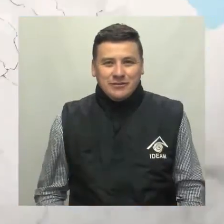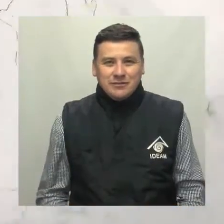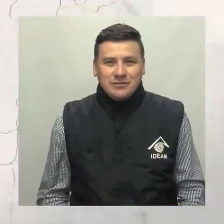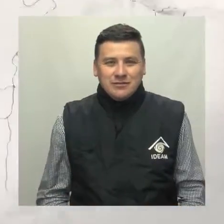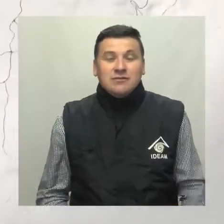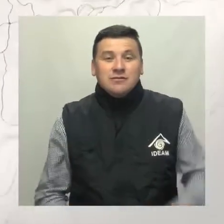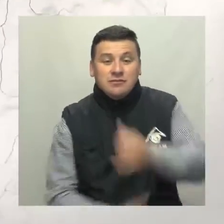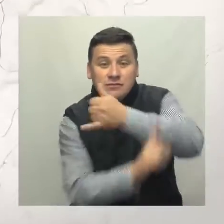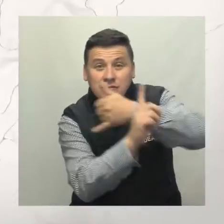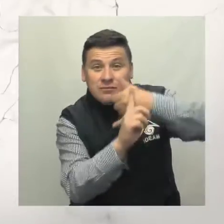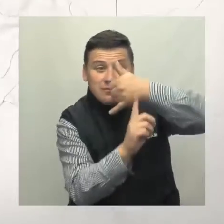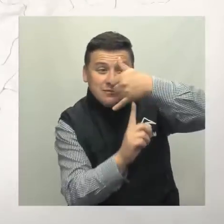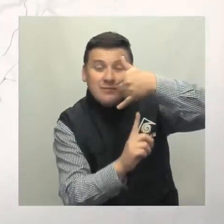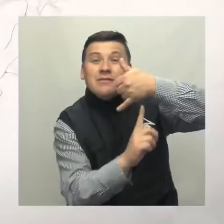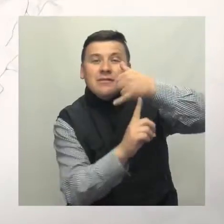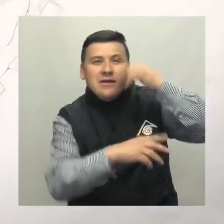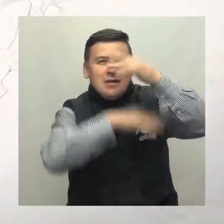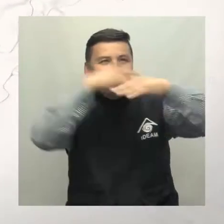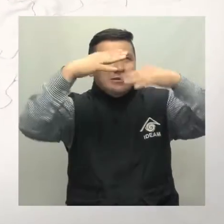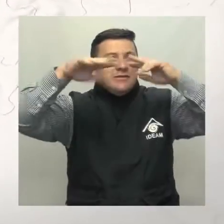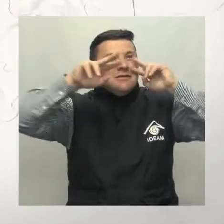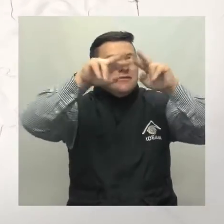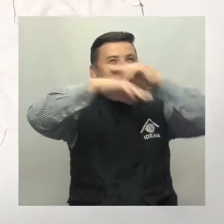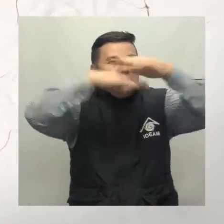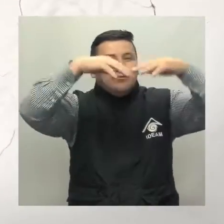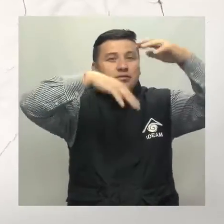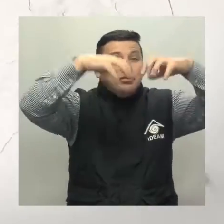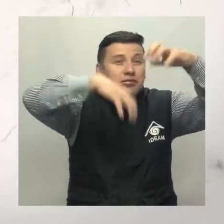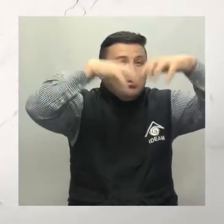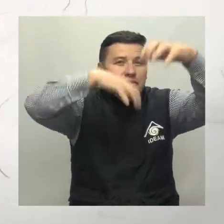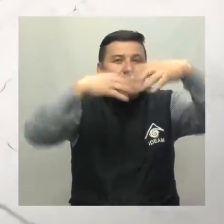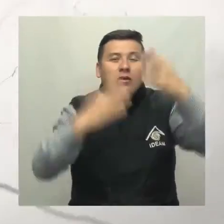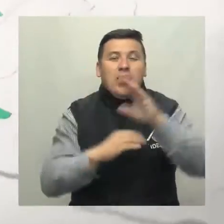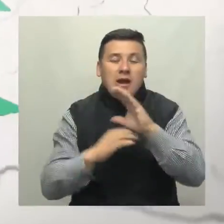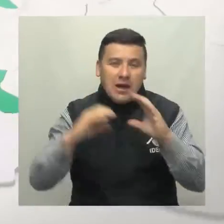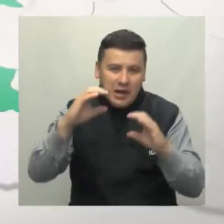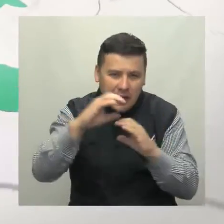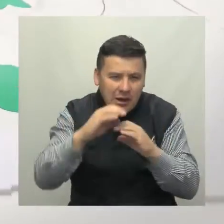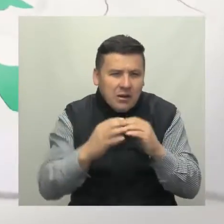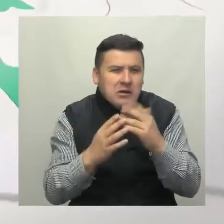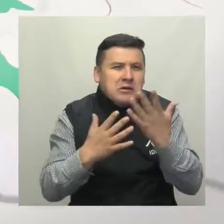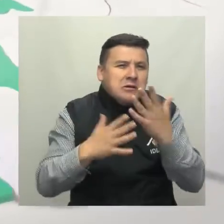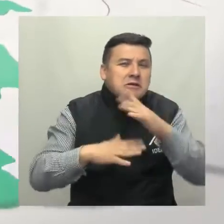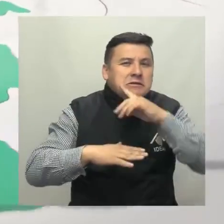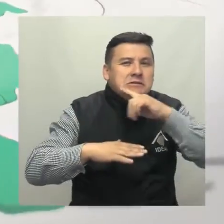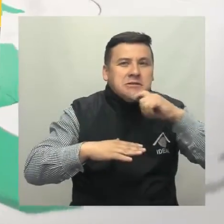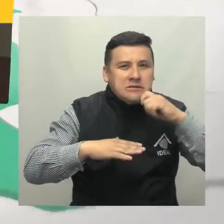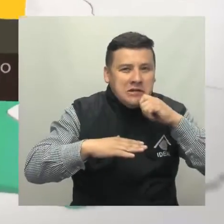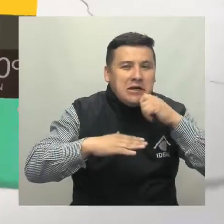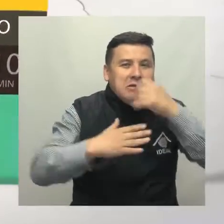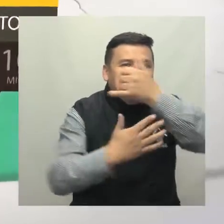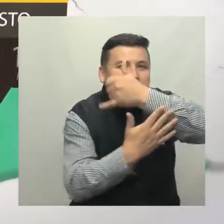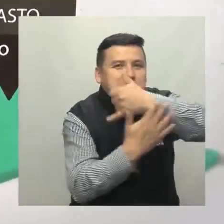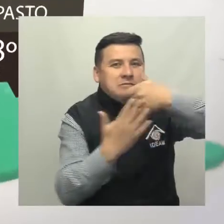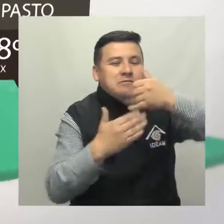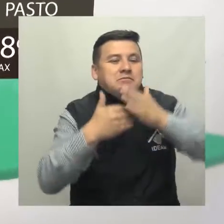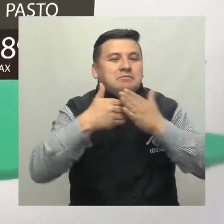Sobre el Pacífico se observan cielos cubiertos con lluvias en zonas del Cauca y clima seco para el resto del litoral